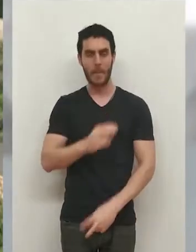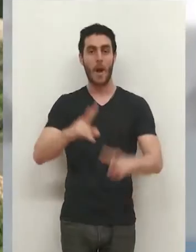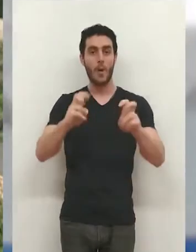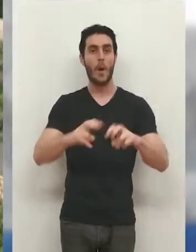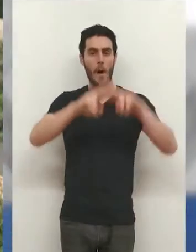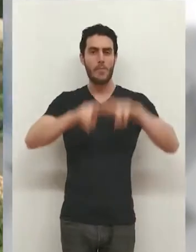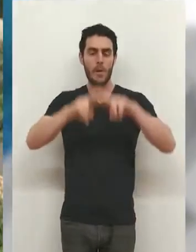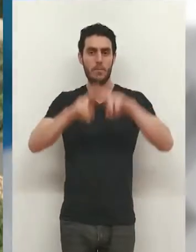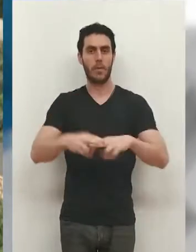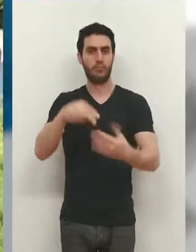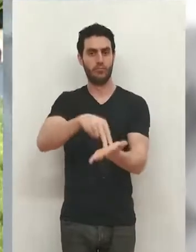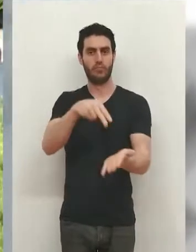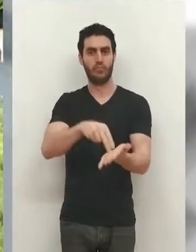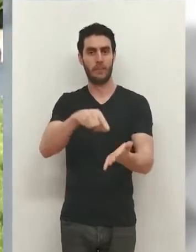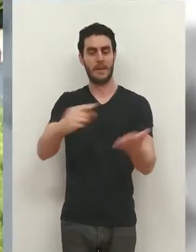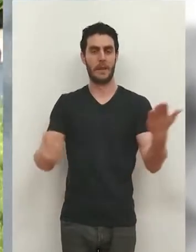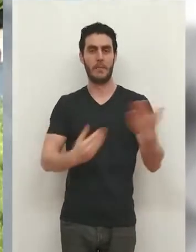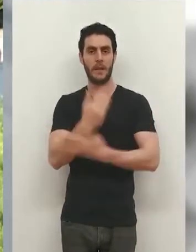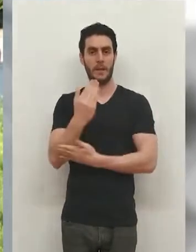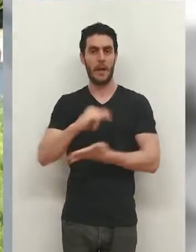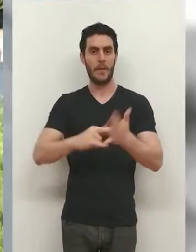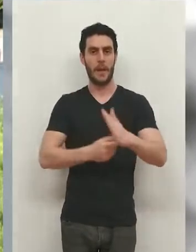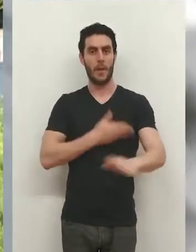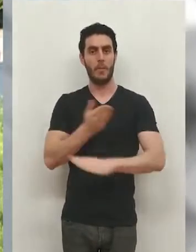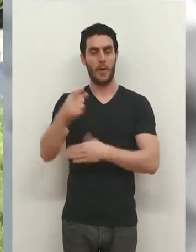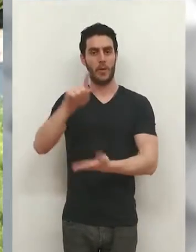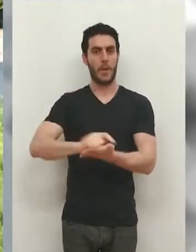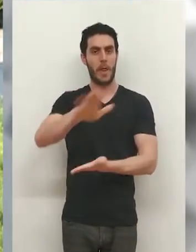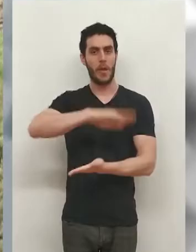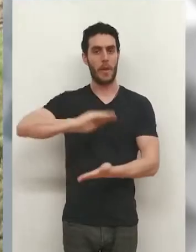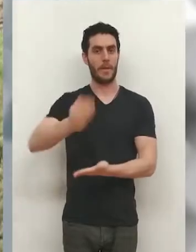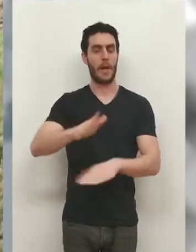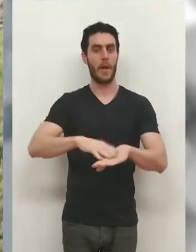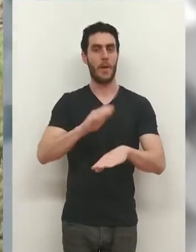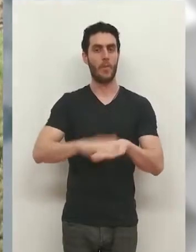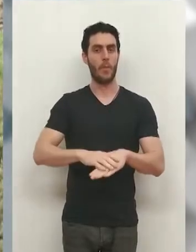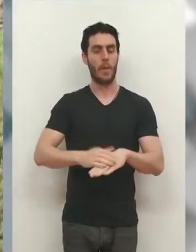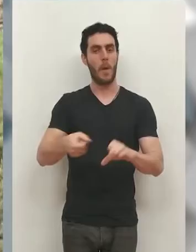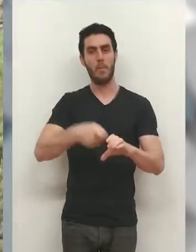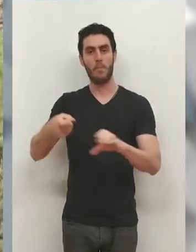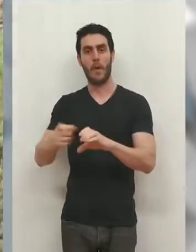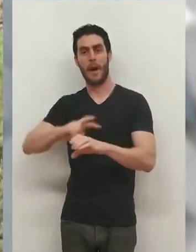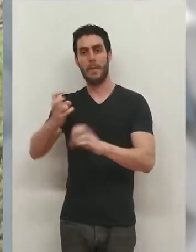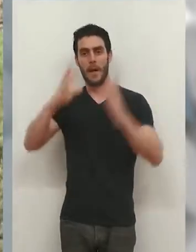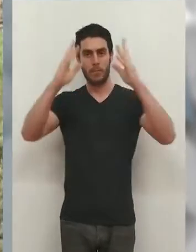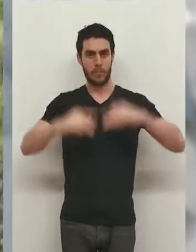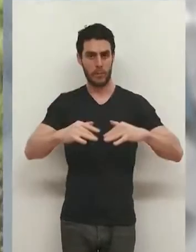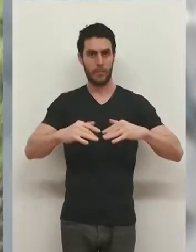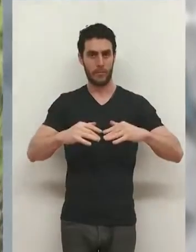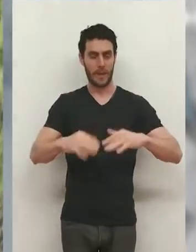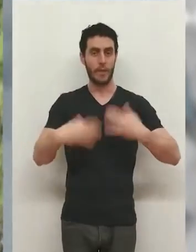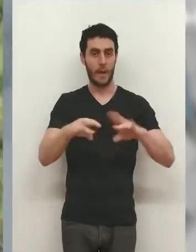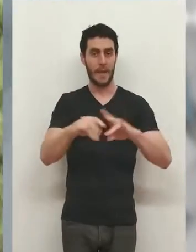Nueva inspección sobre el terreno. Esta mañana, los técnicos acudían de nuevo a la zona afectada por el colapso de varias bodegas de Autol.